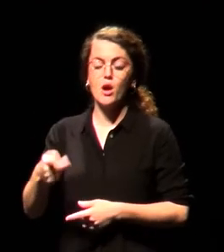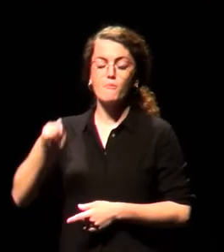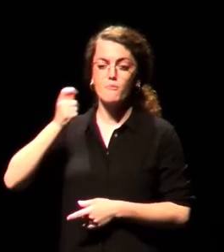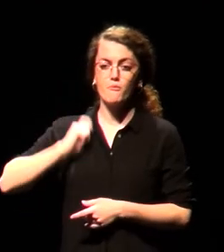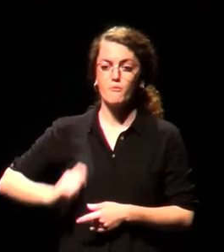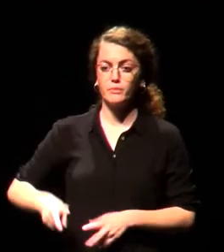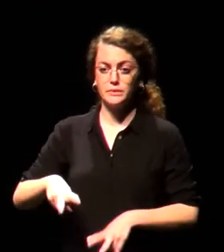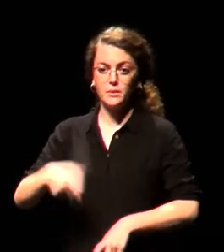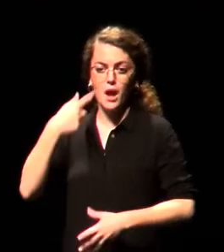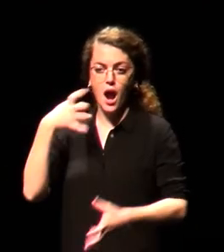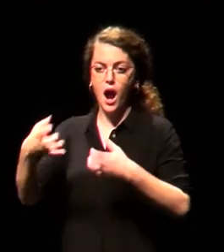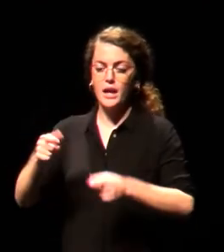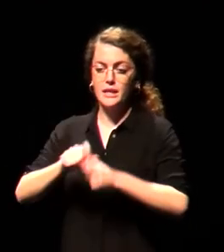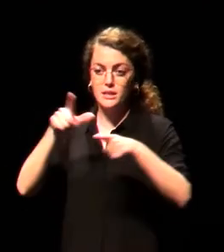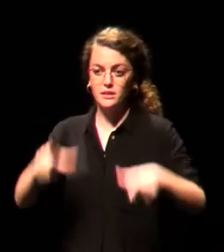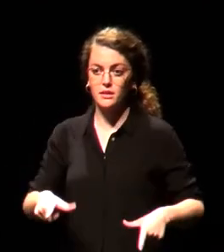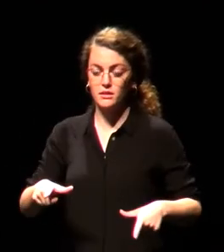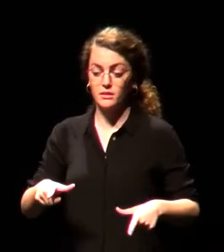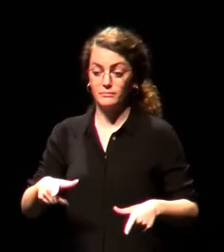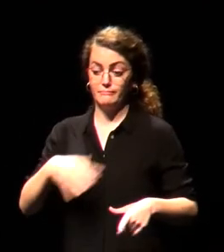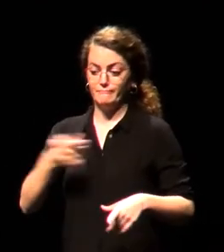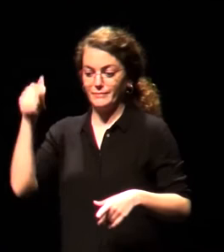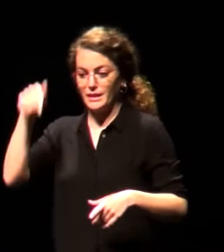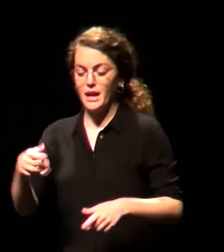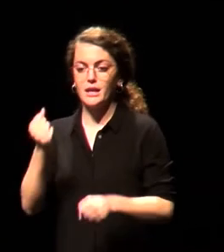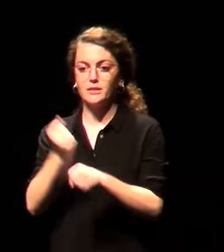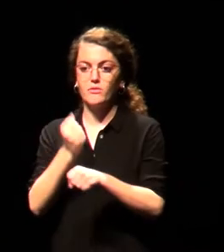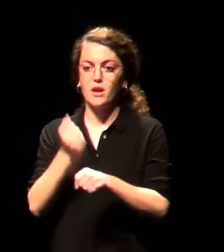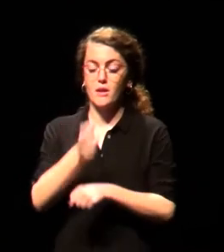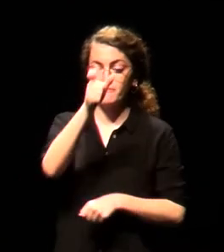para que puedan trabajar con diferentes realidades en sus proyectos.